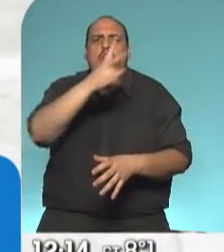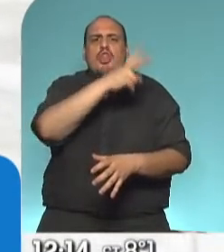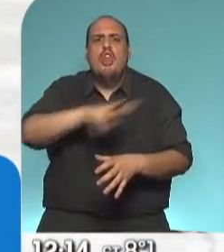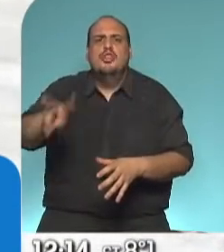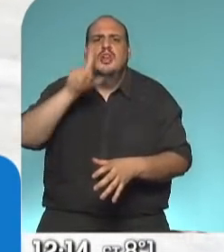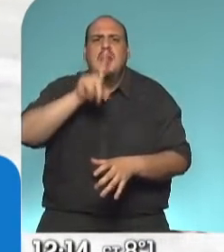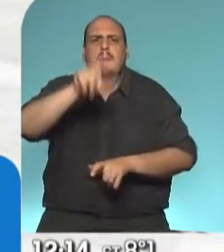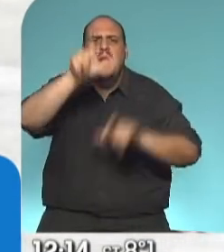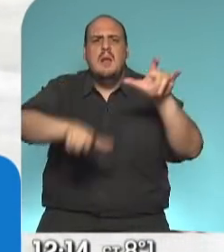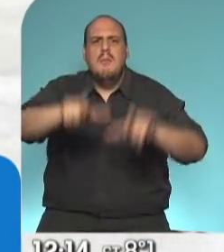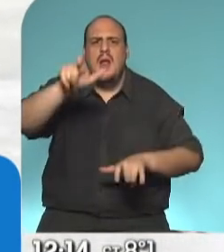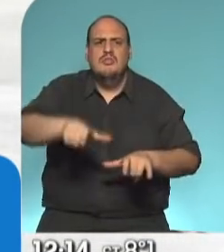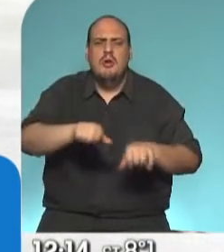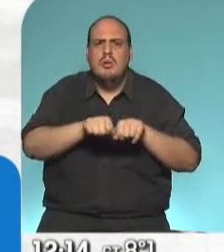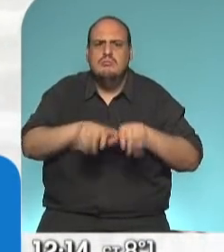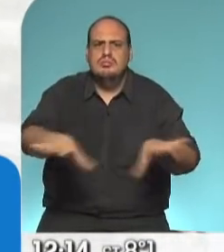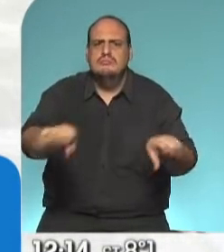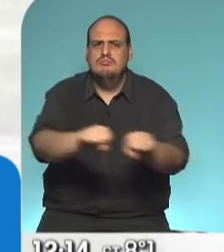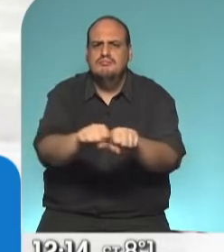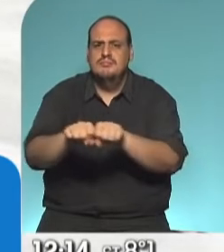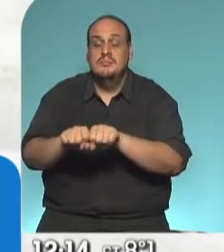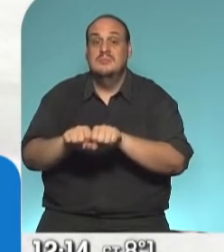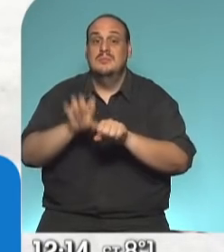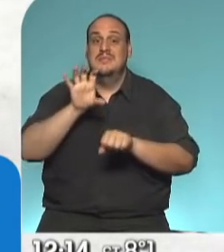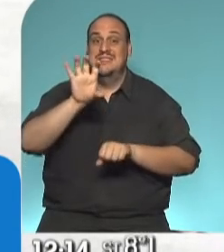personas de toda la zona norte.